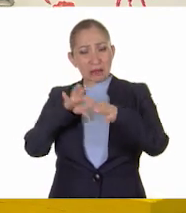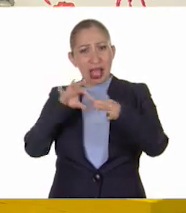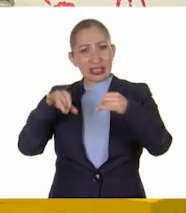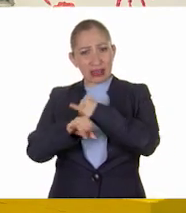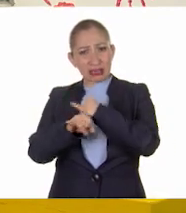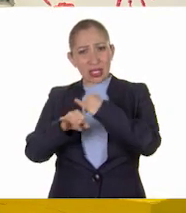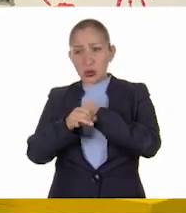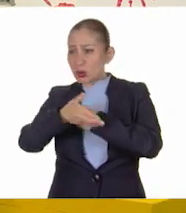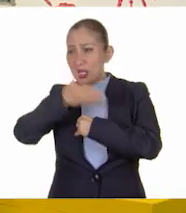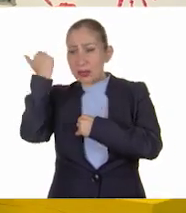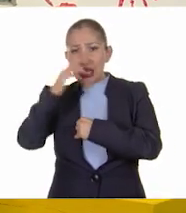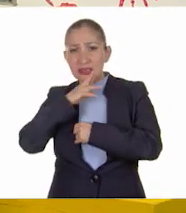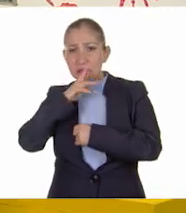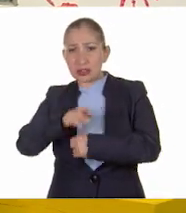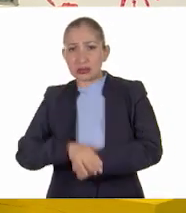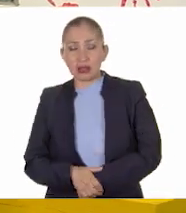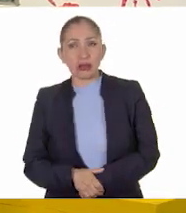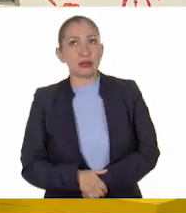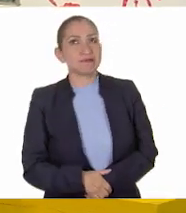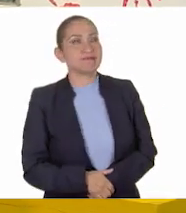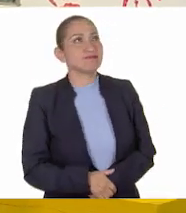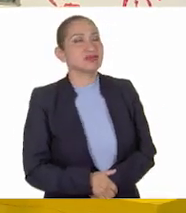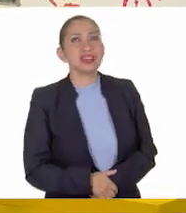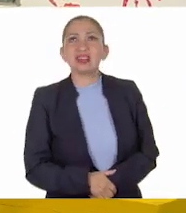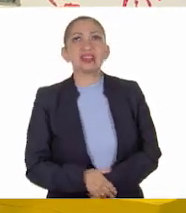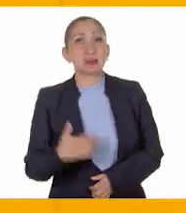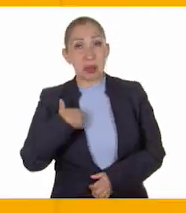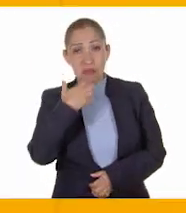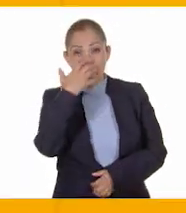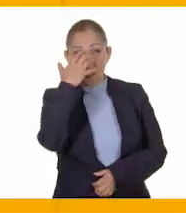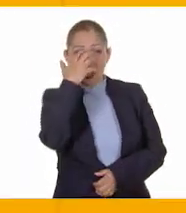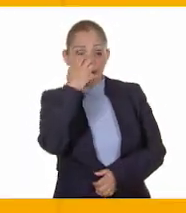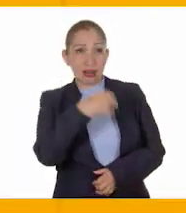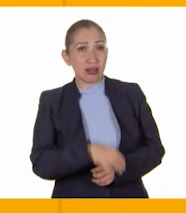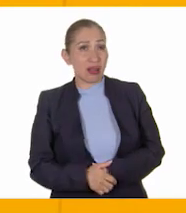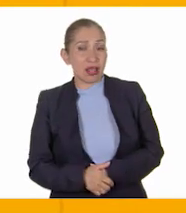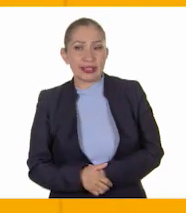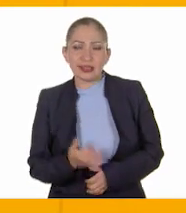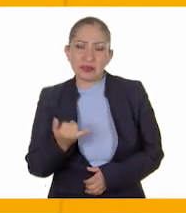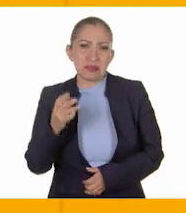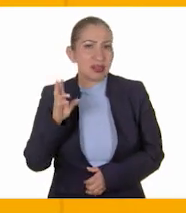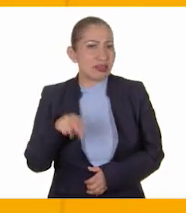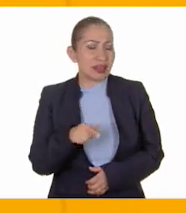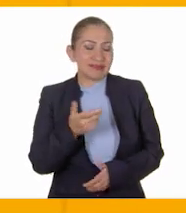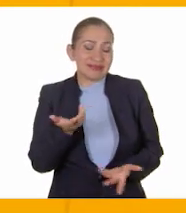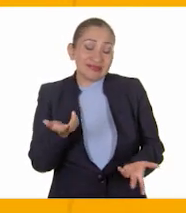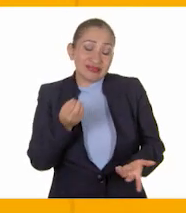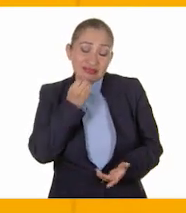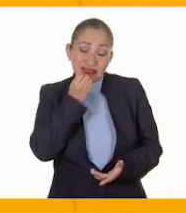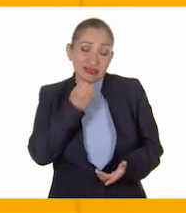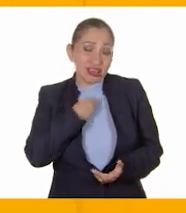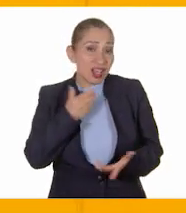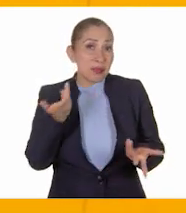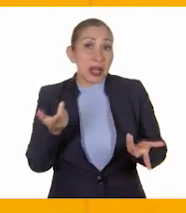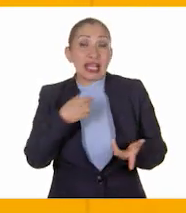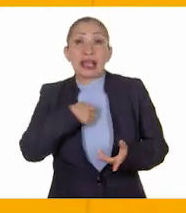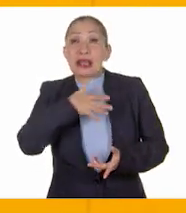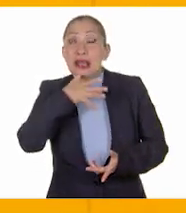señal y por lo tanto no sabías la respuesta? Pues es que me dio pena y de todas formas antes de